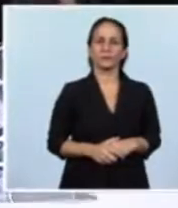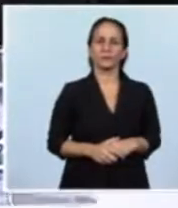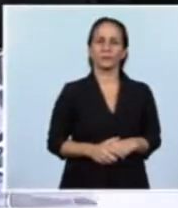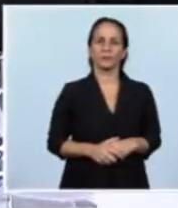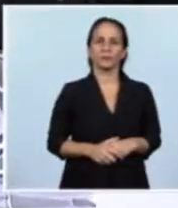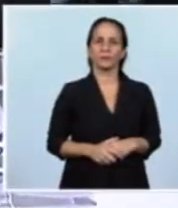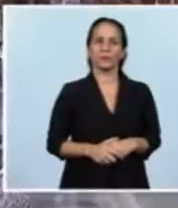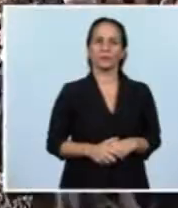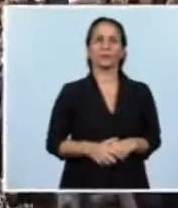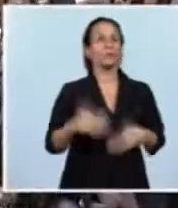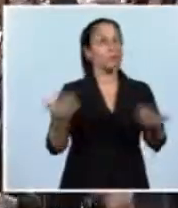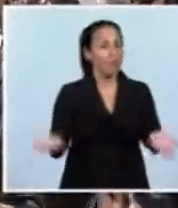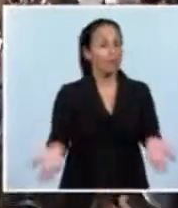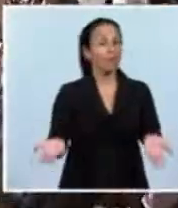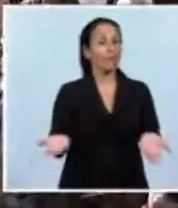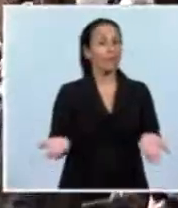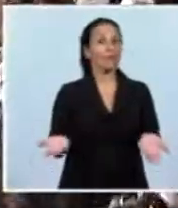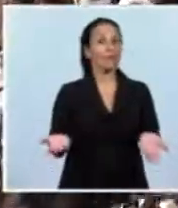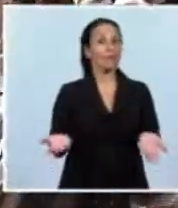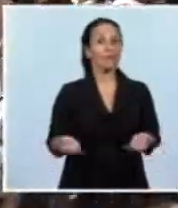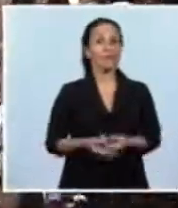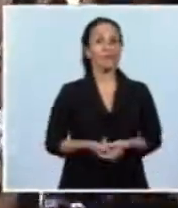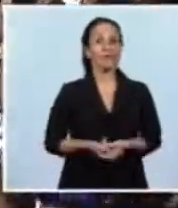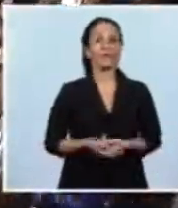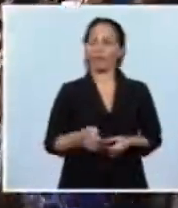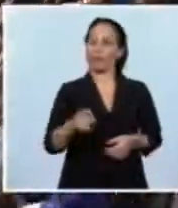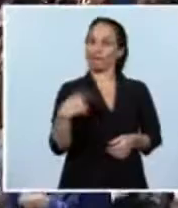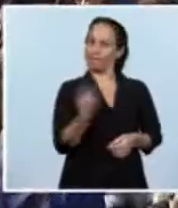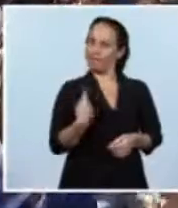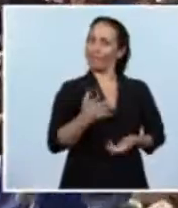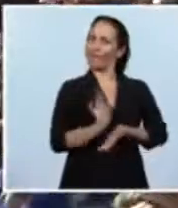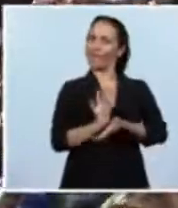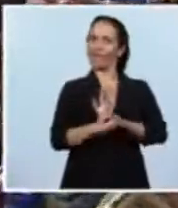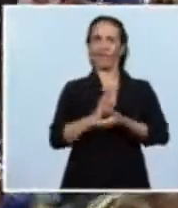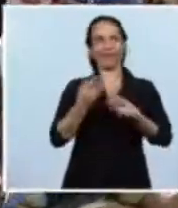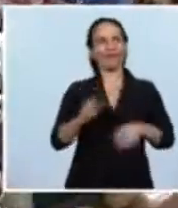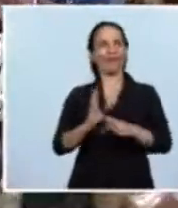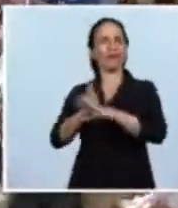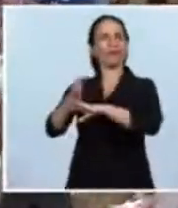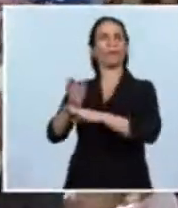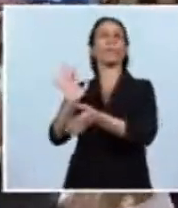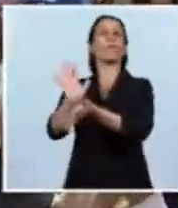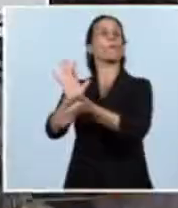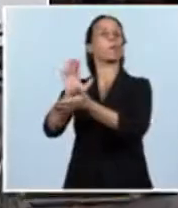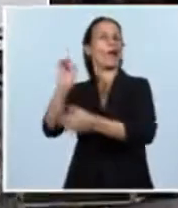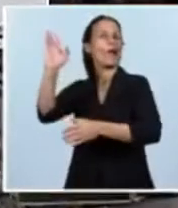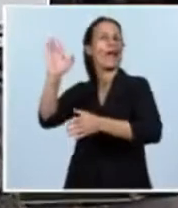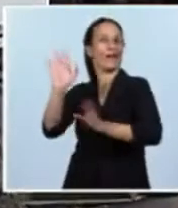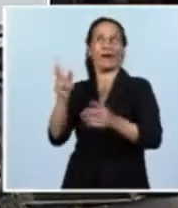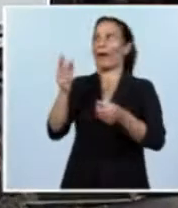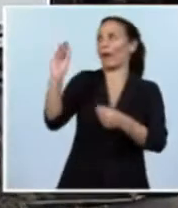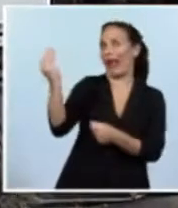Lo que nos permite ingresar a un selecto club, Brasil,